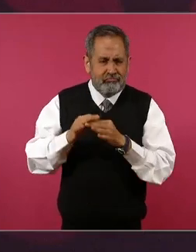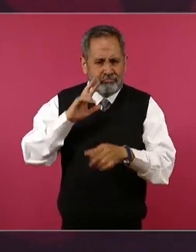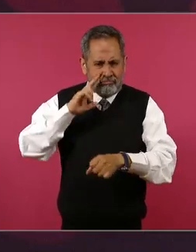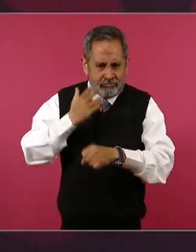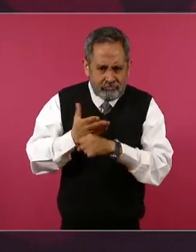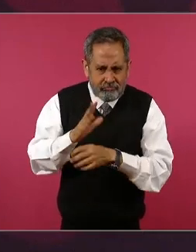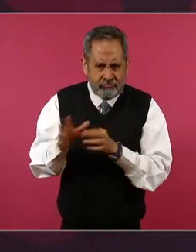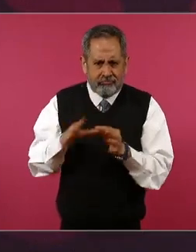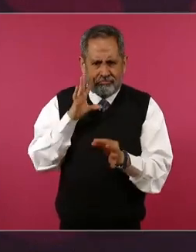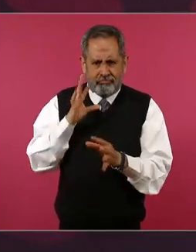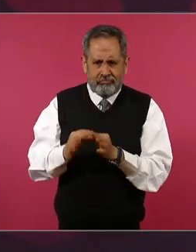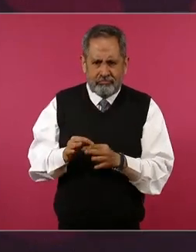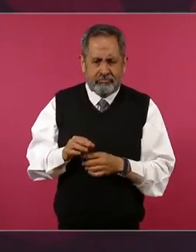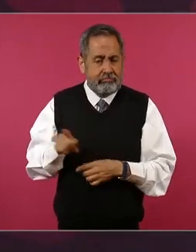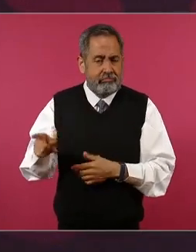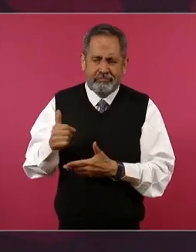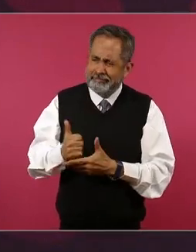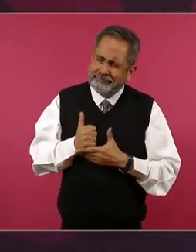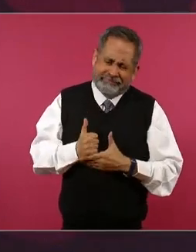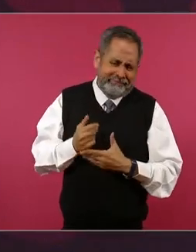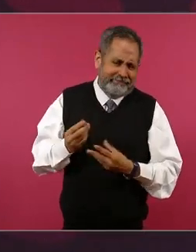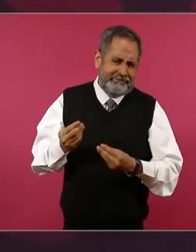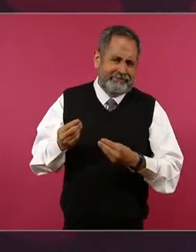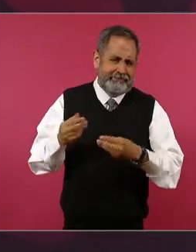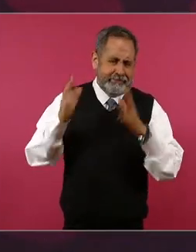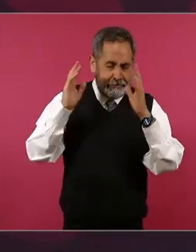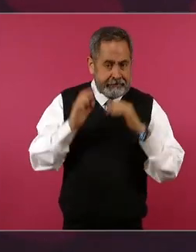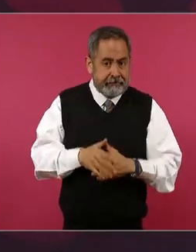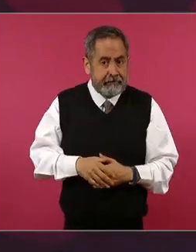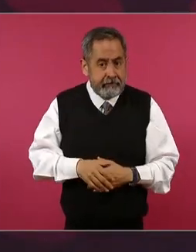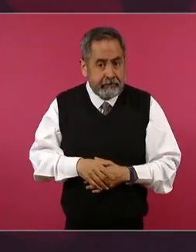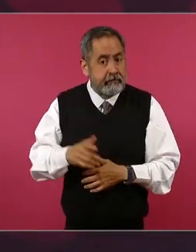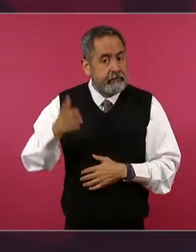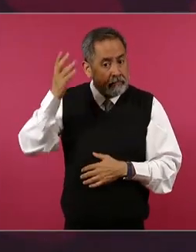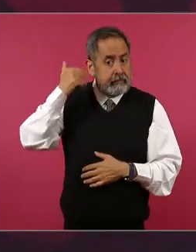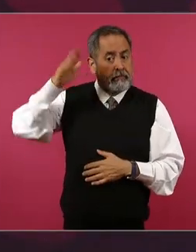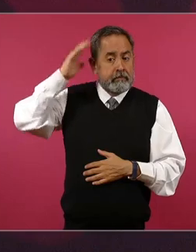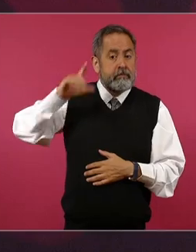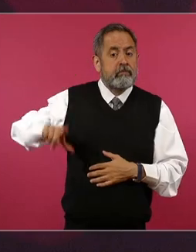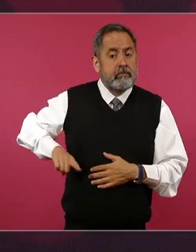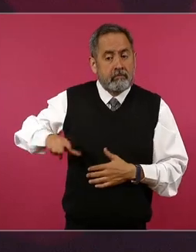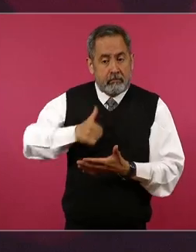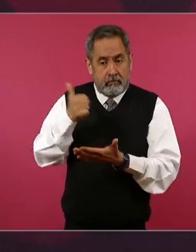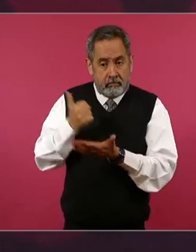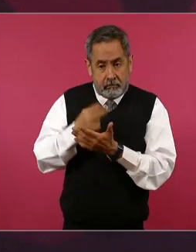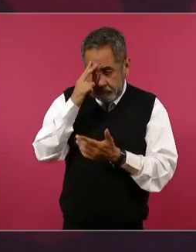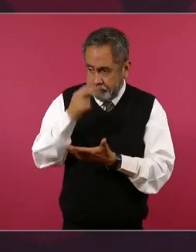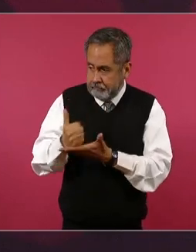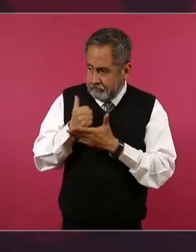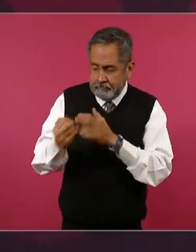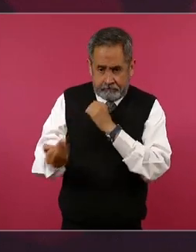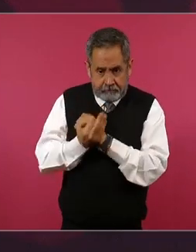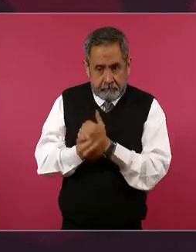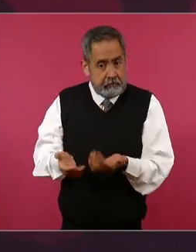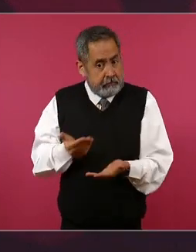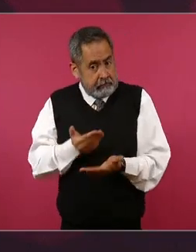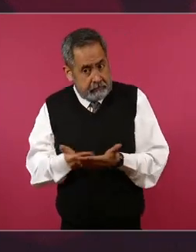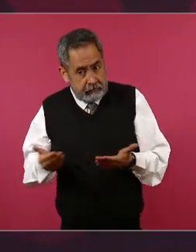responsable a mí me ha ayudado muchísimo me ayudó en el gobierno de la ciudad y ahora